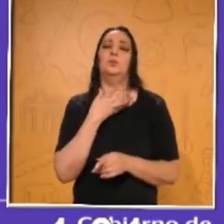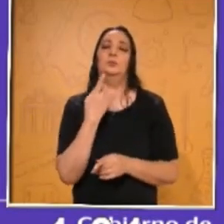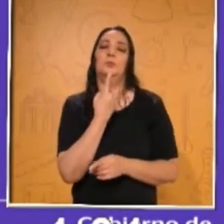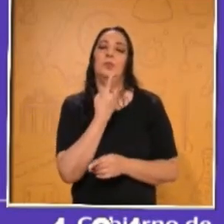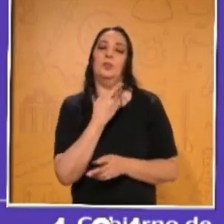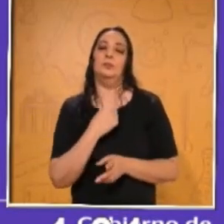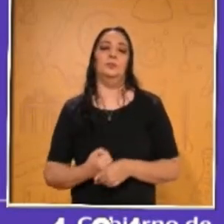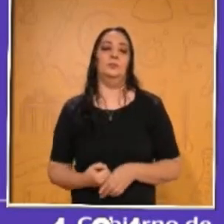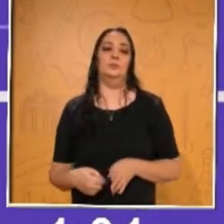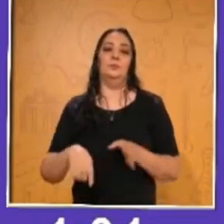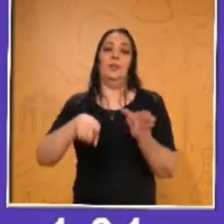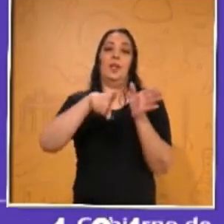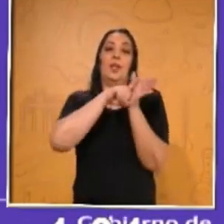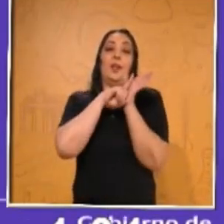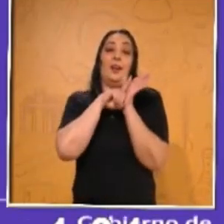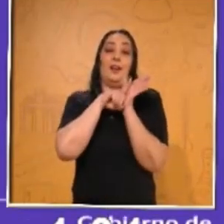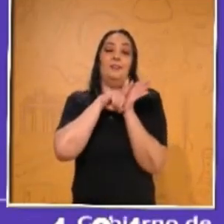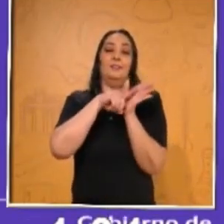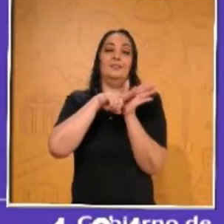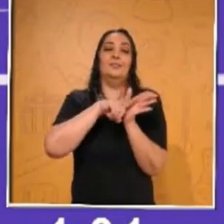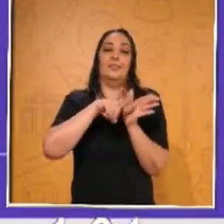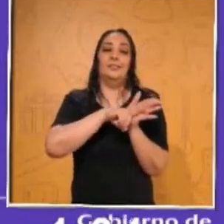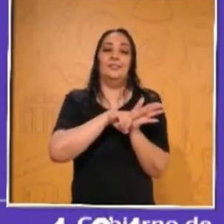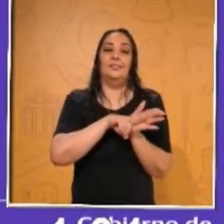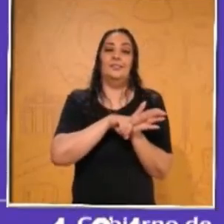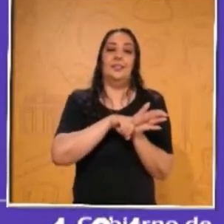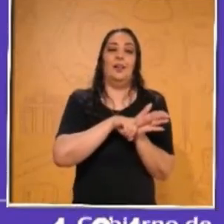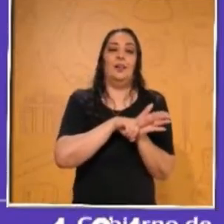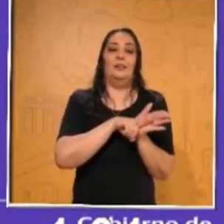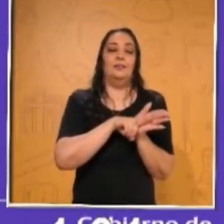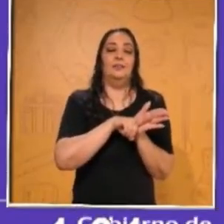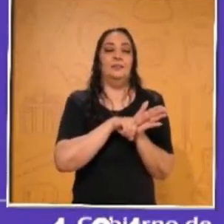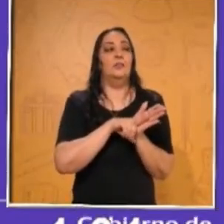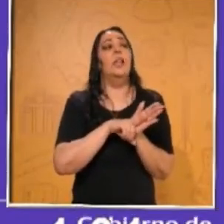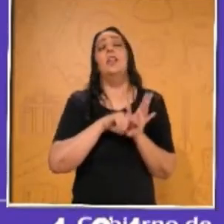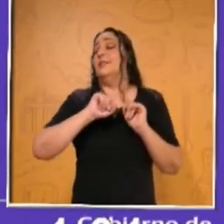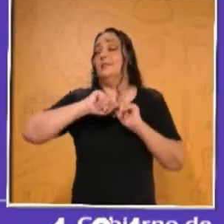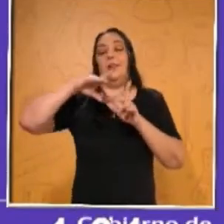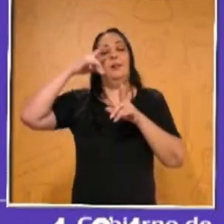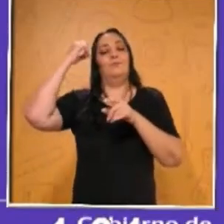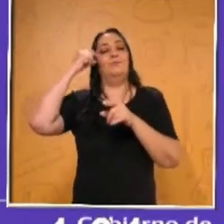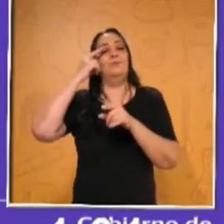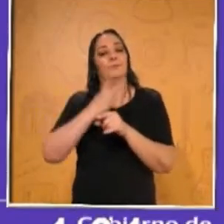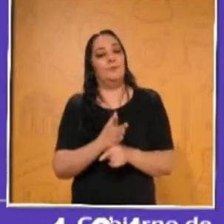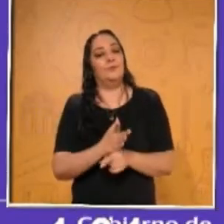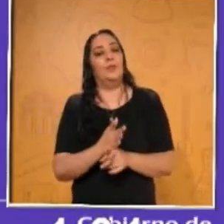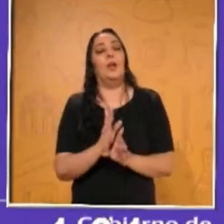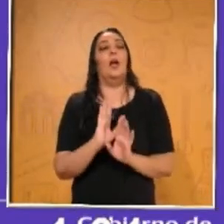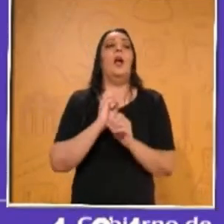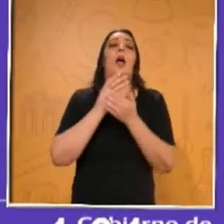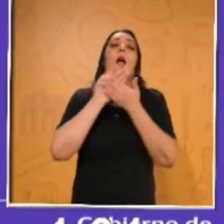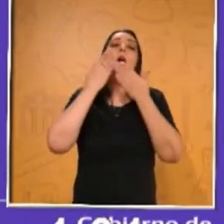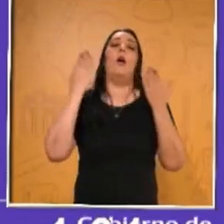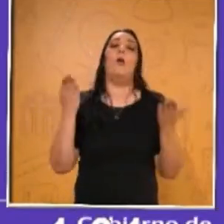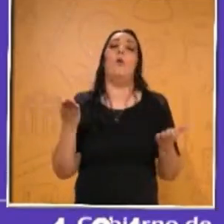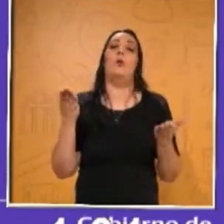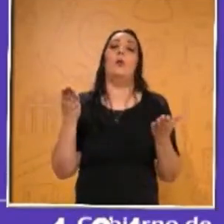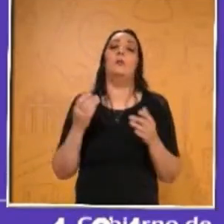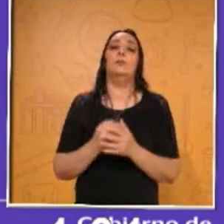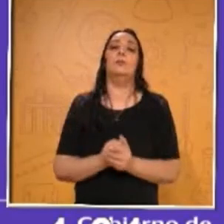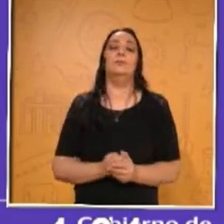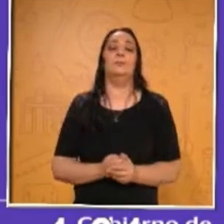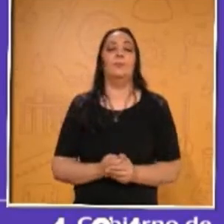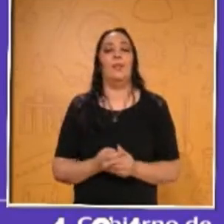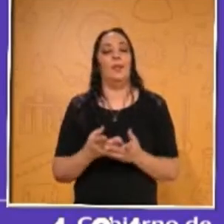resta. ¿De acuerdo? Y luego, ya que lo realizamos, ahora sí, vamos a